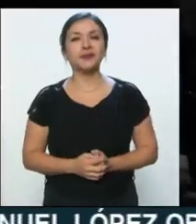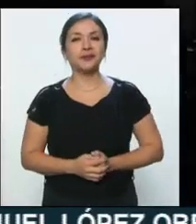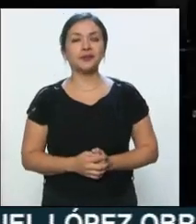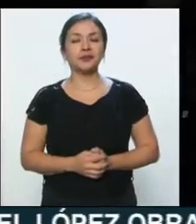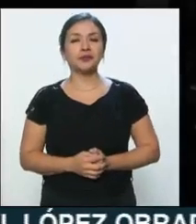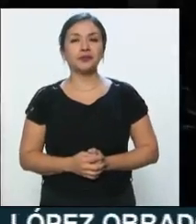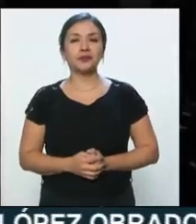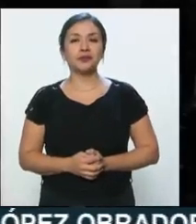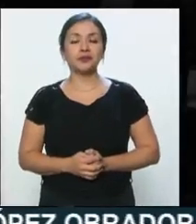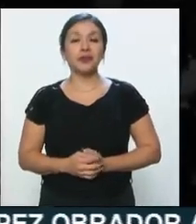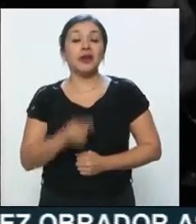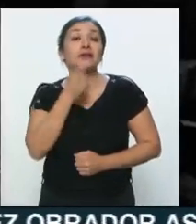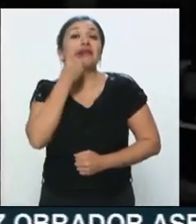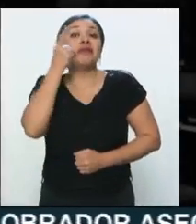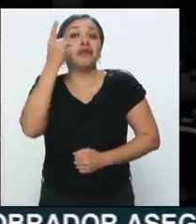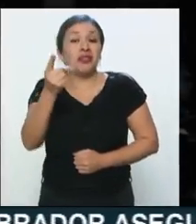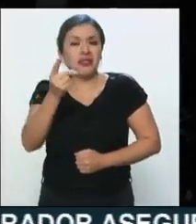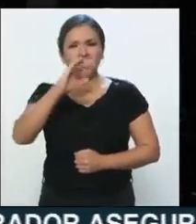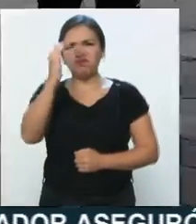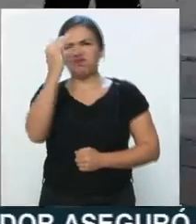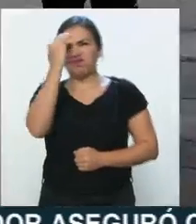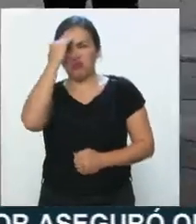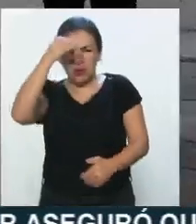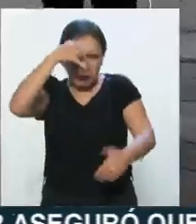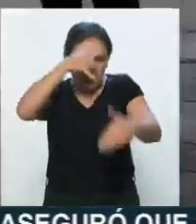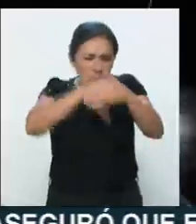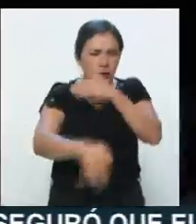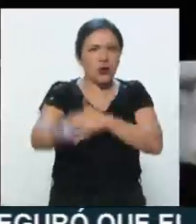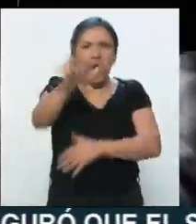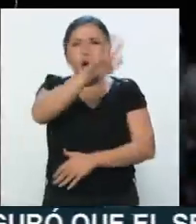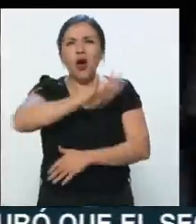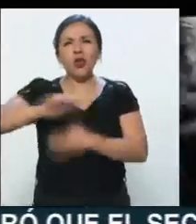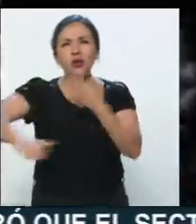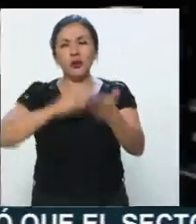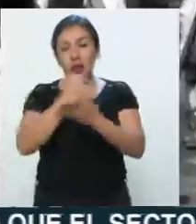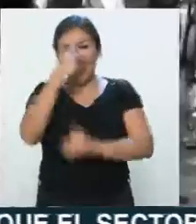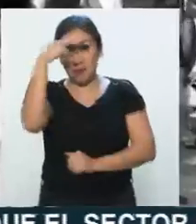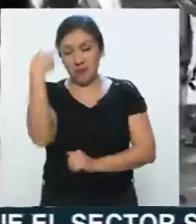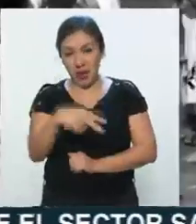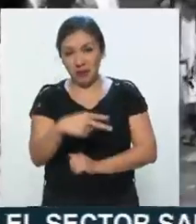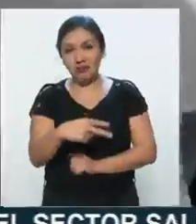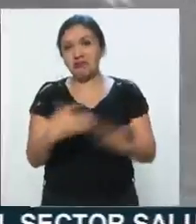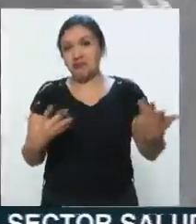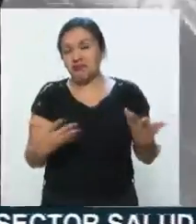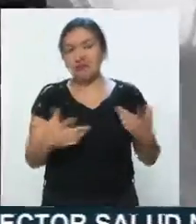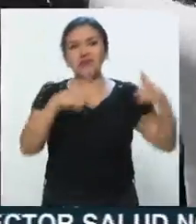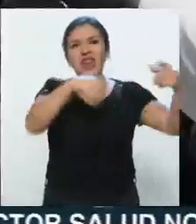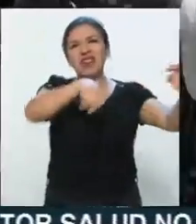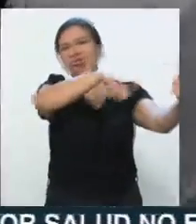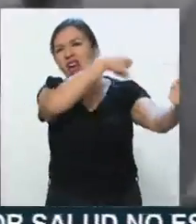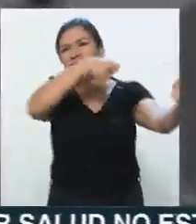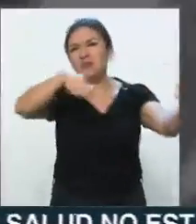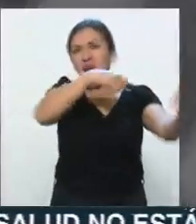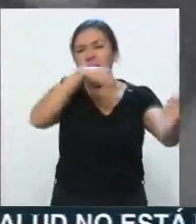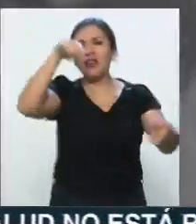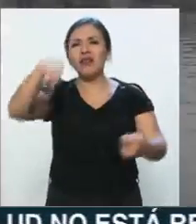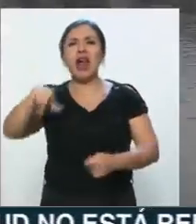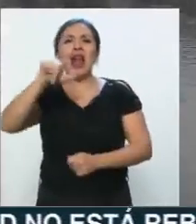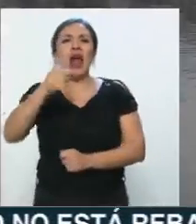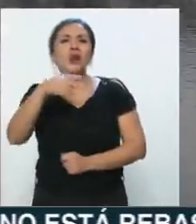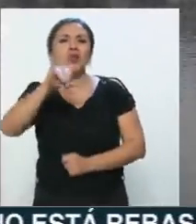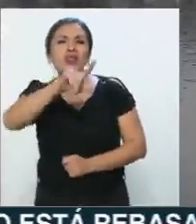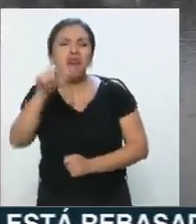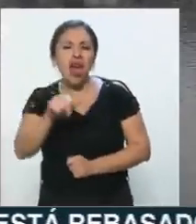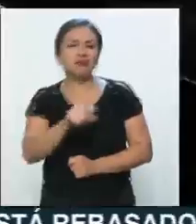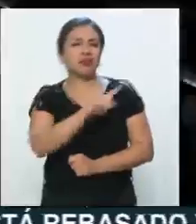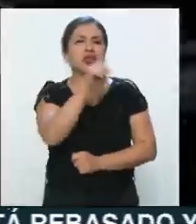Dicen que conoció cada rincón de la gran ciudad de México, de Garibaldi a la Lagunilla, de la Basílica al Chopo, de la Zona Rosa a